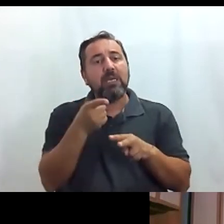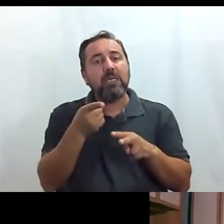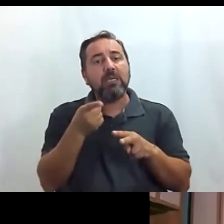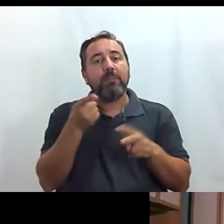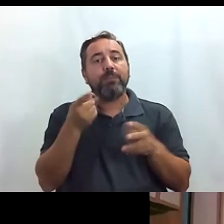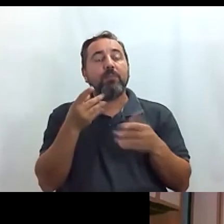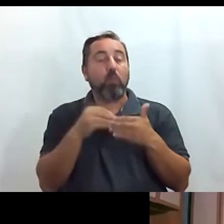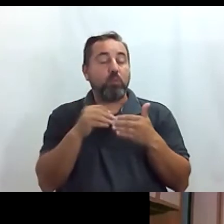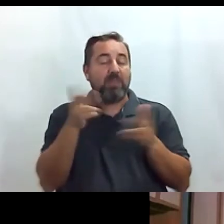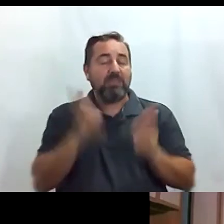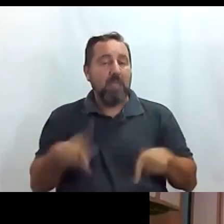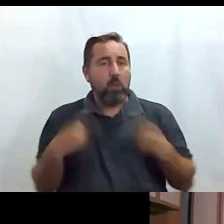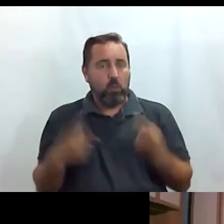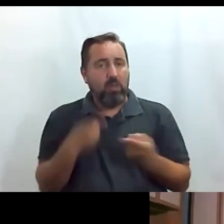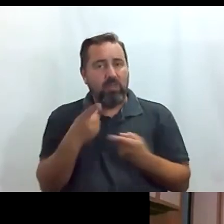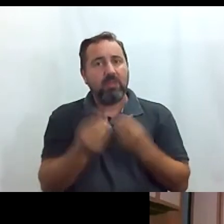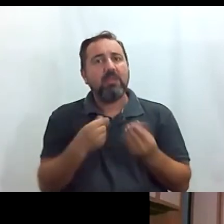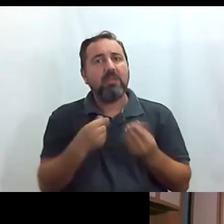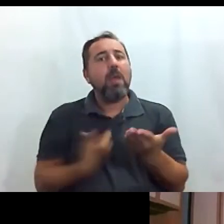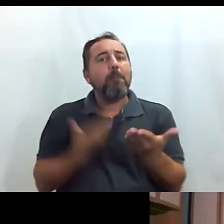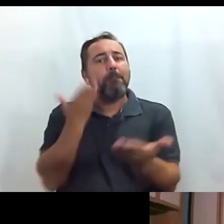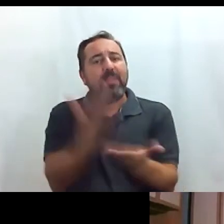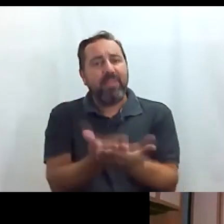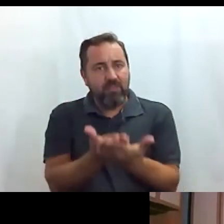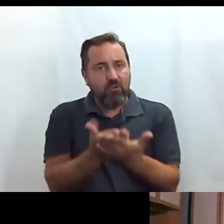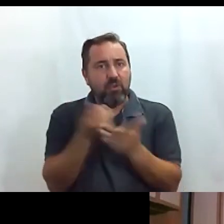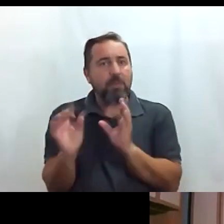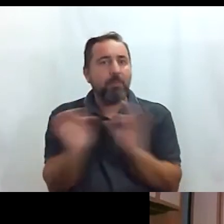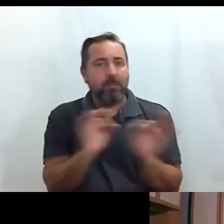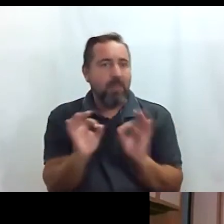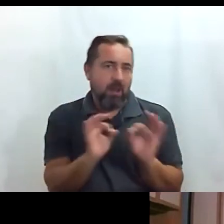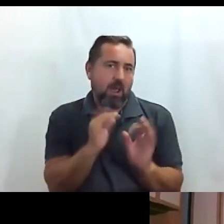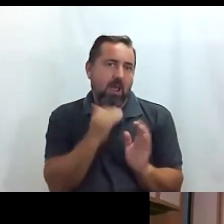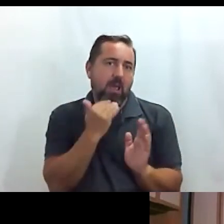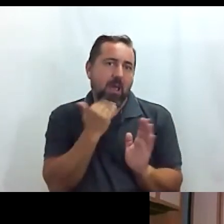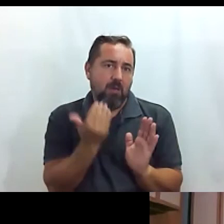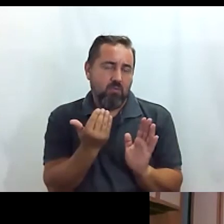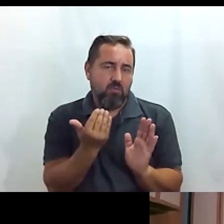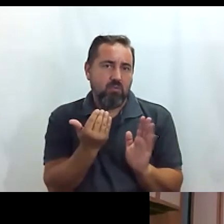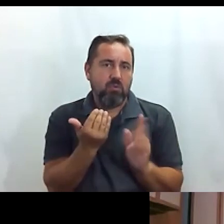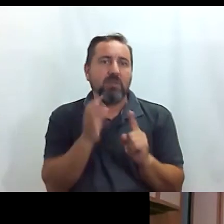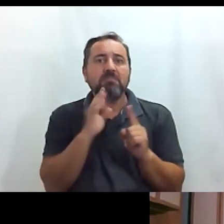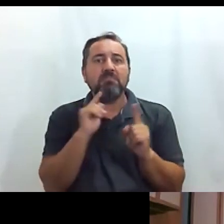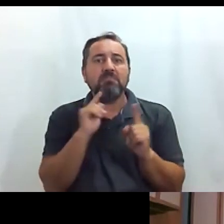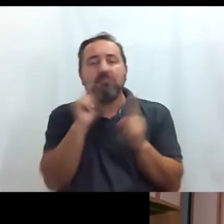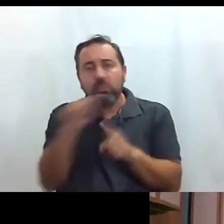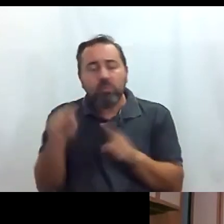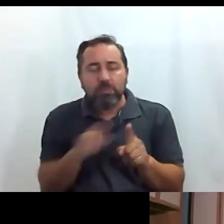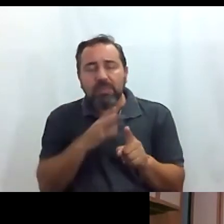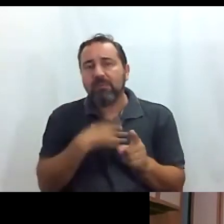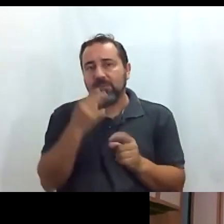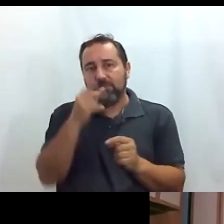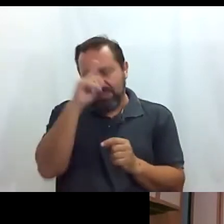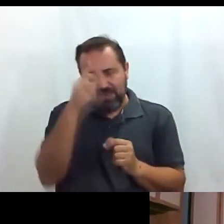de rueda pues le hemos pedido que prepare que preparara algunos tips para personas que quieran visitar Madrid